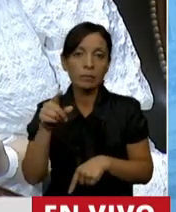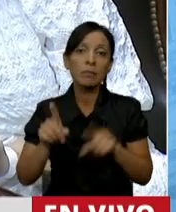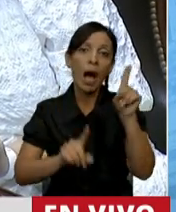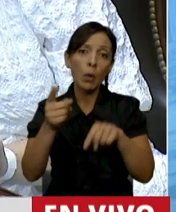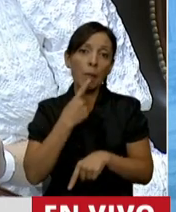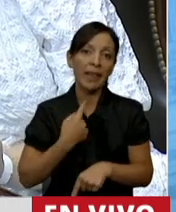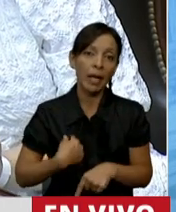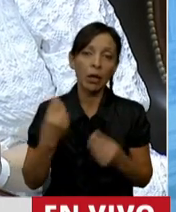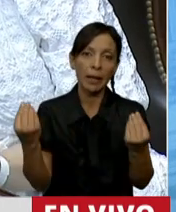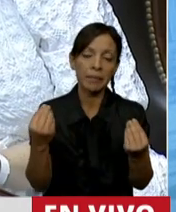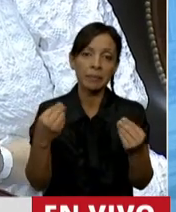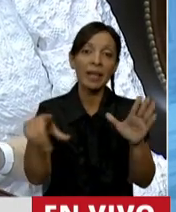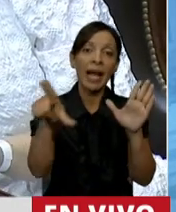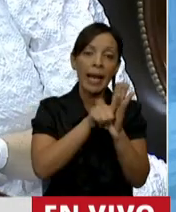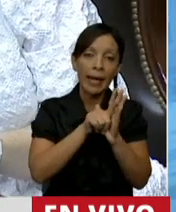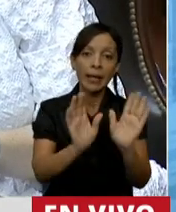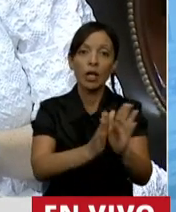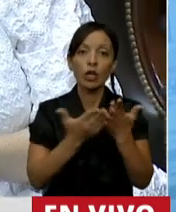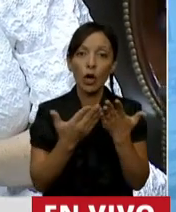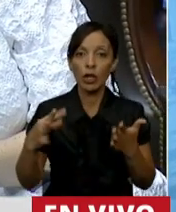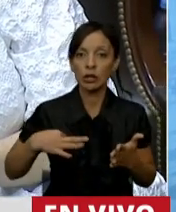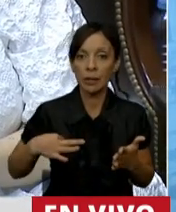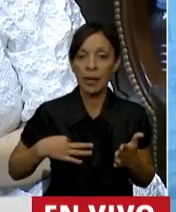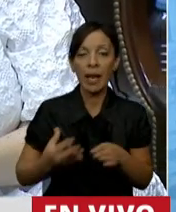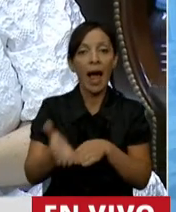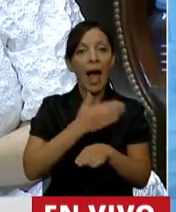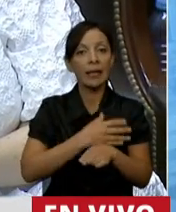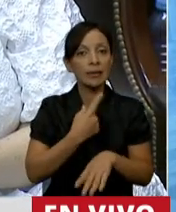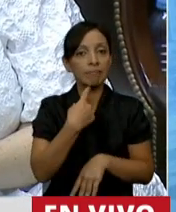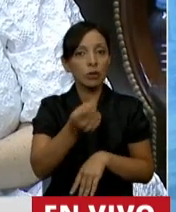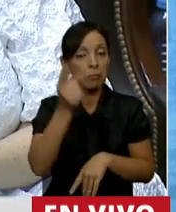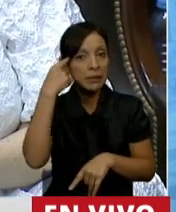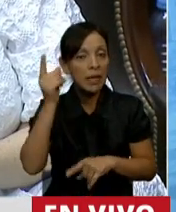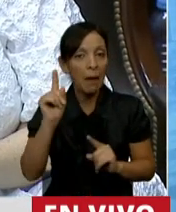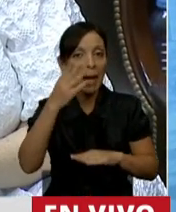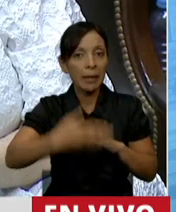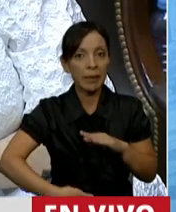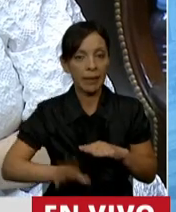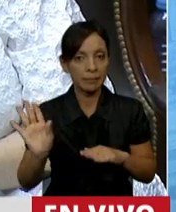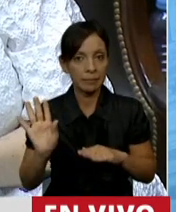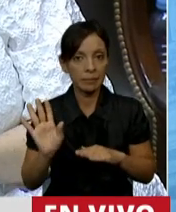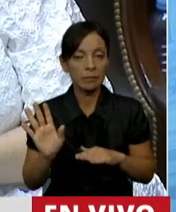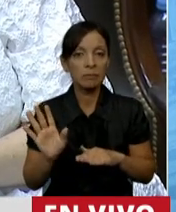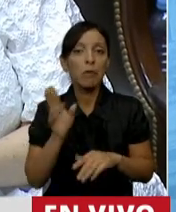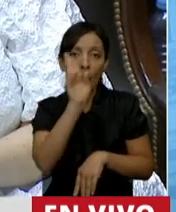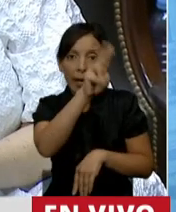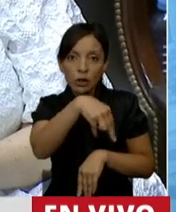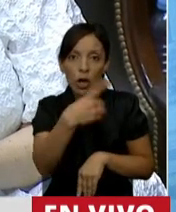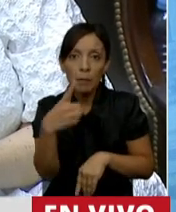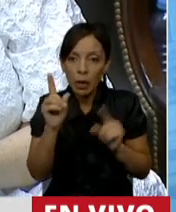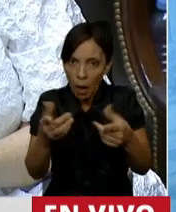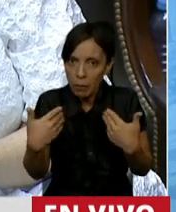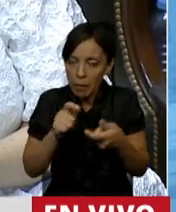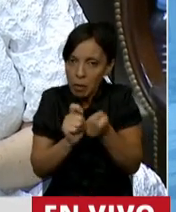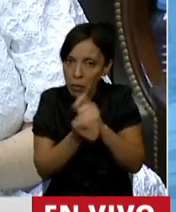primera es que la ley y el Código Civil no preveía este límite. Tienen razón, pero eso no nos impide mejorar la ley.